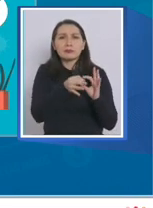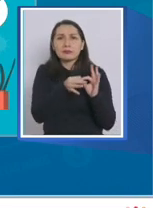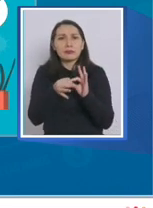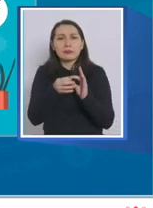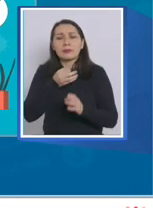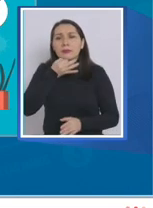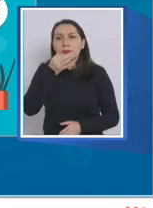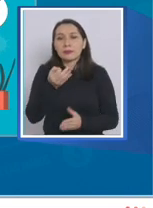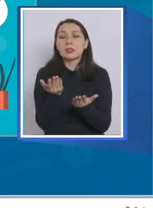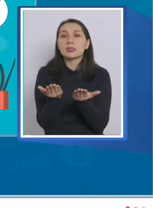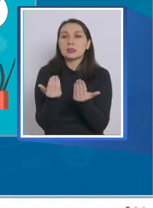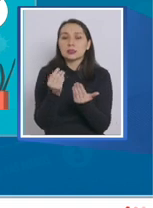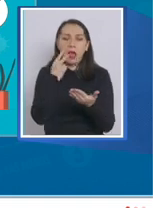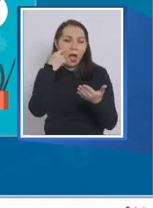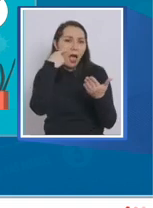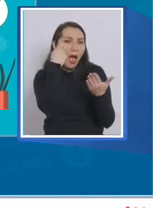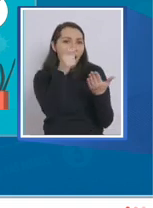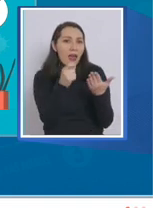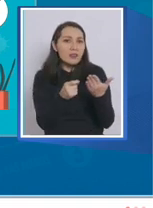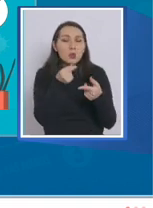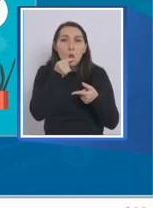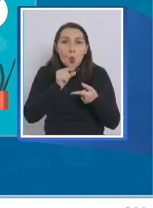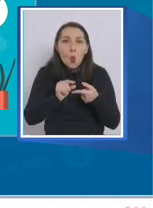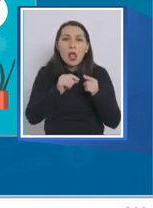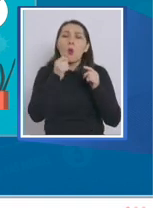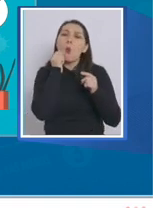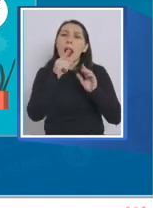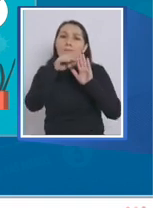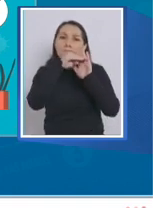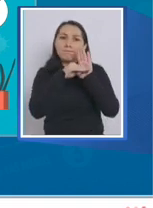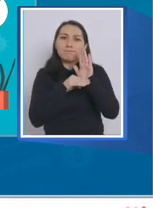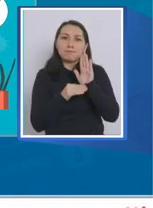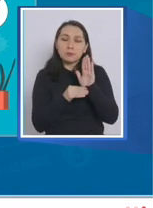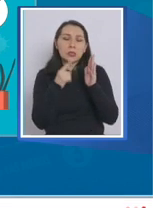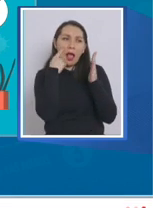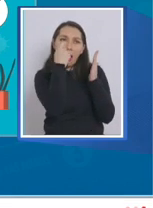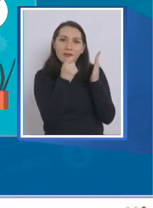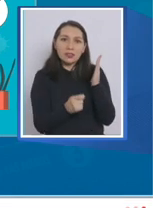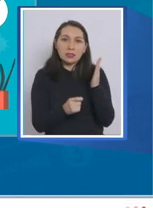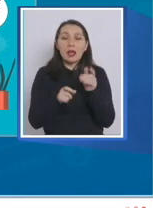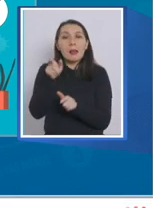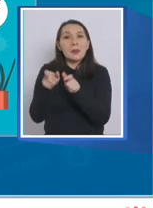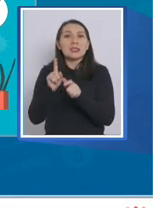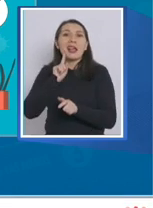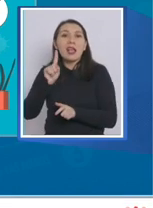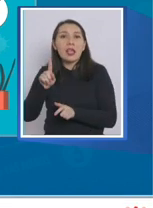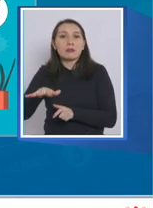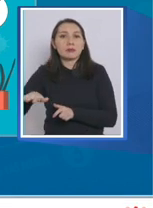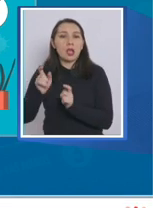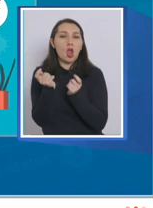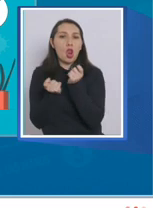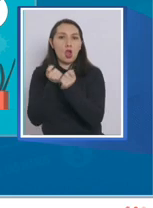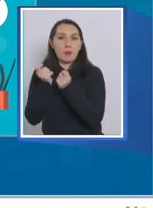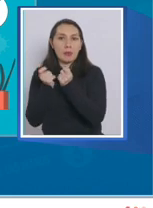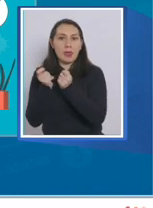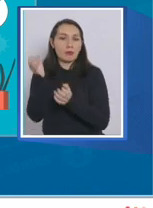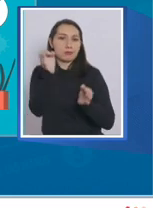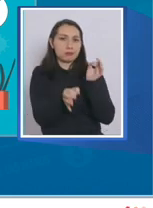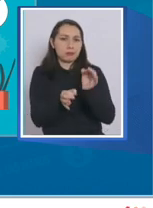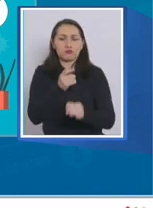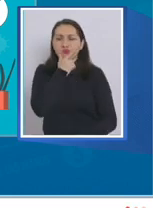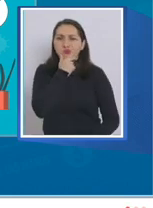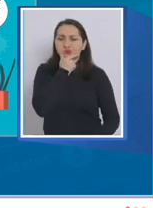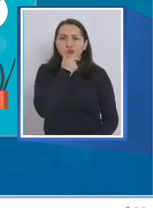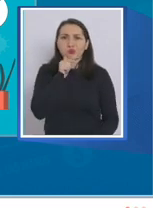necesidad de revisar las medidas a corto plazo. Estos fueron, en su mayoría, personas del ámbito económico. Ellos